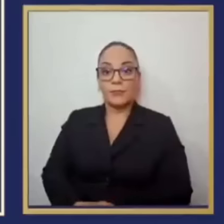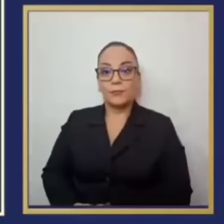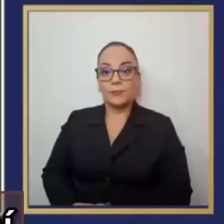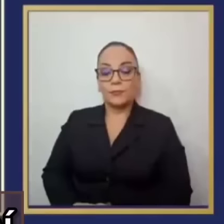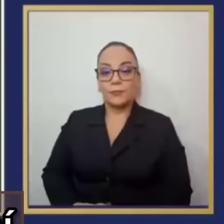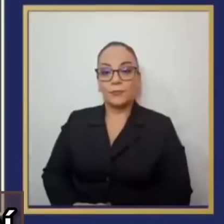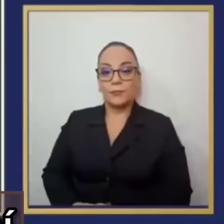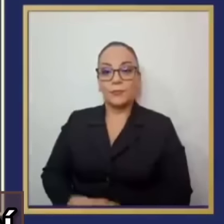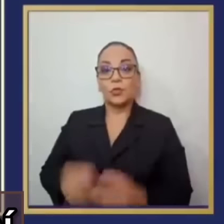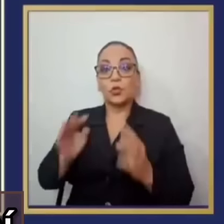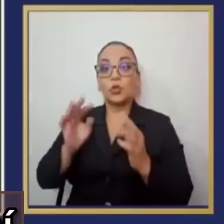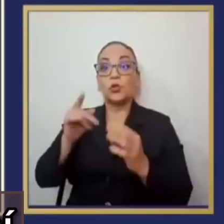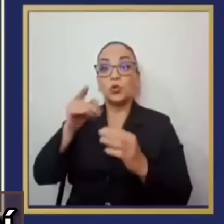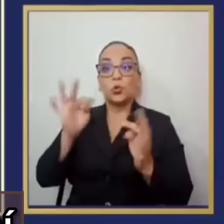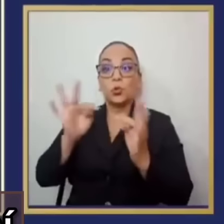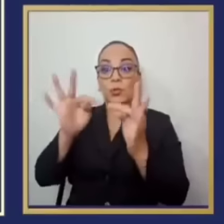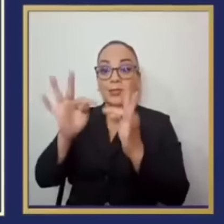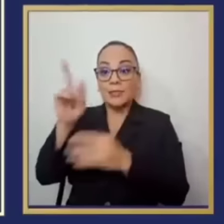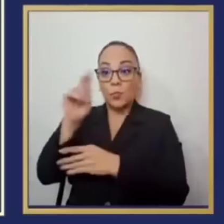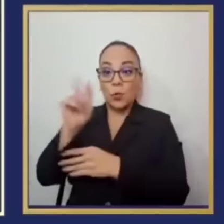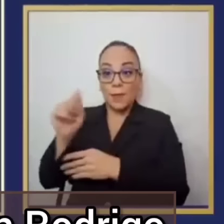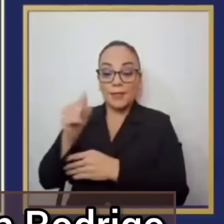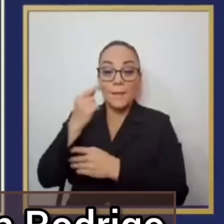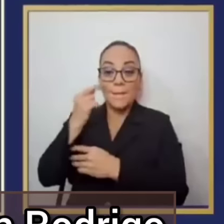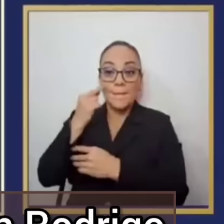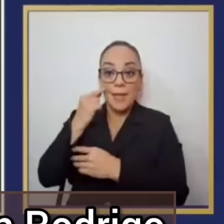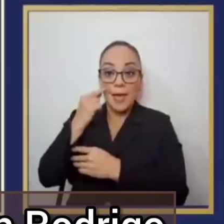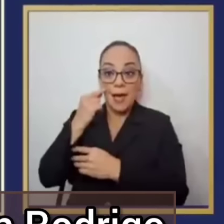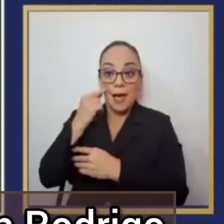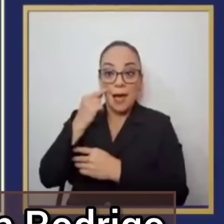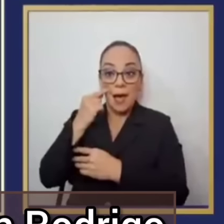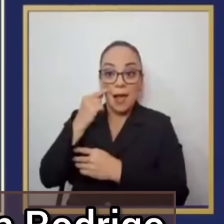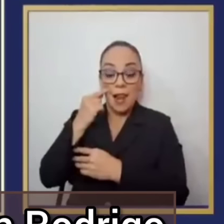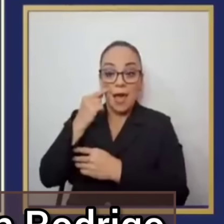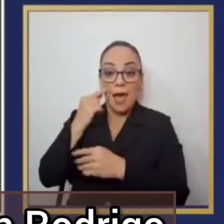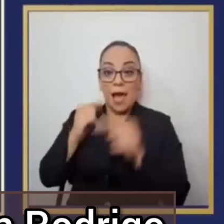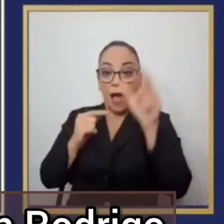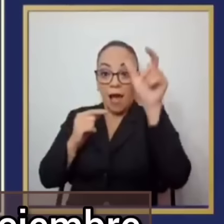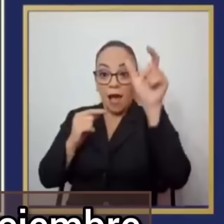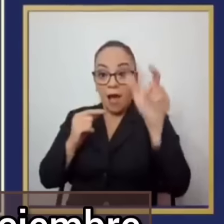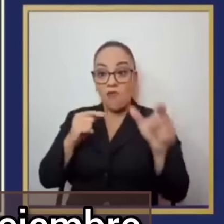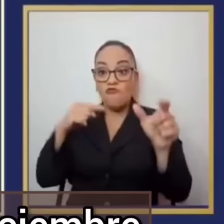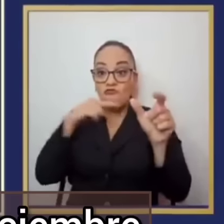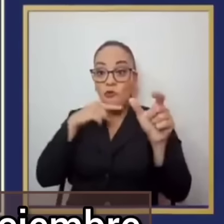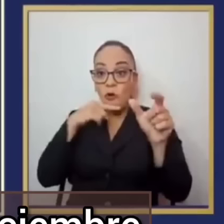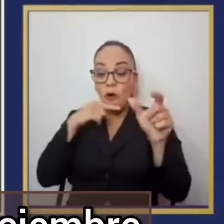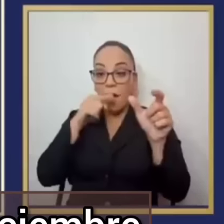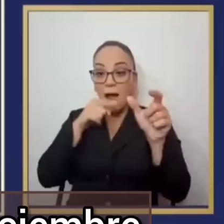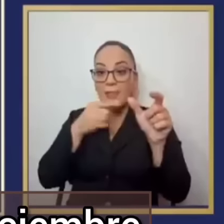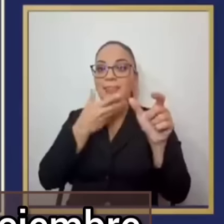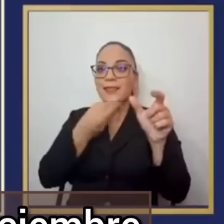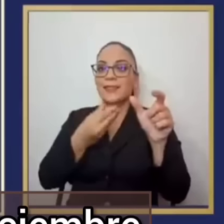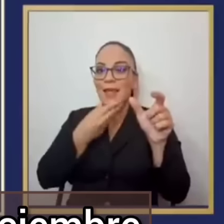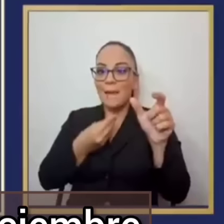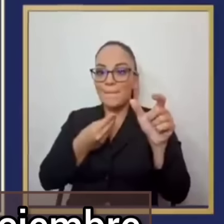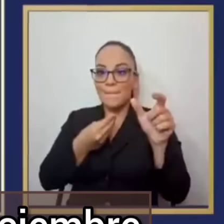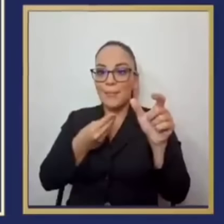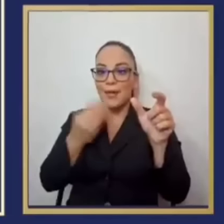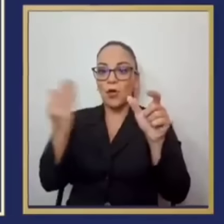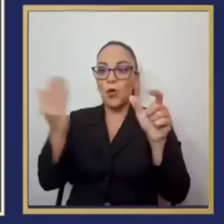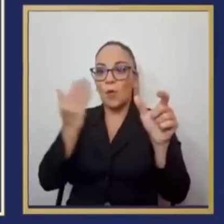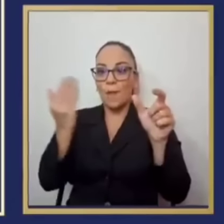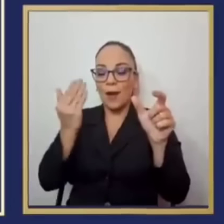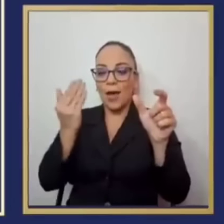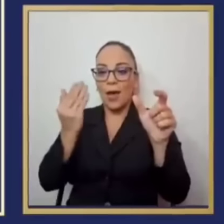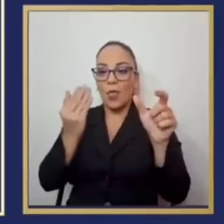Y vean esa barra roja que está ahí, esa barra roja es el mes de diciembre, don Rodrigo, y comparado con todos los meses de diciembre